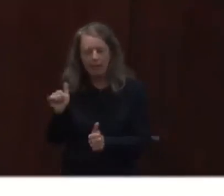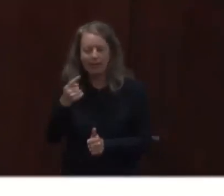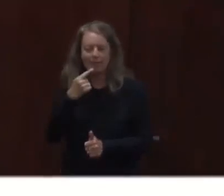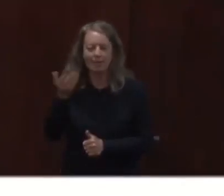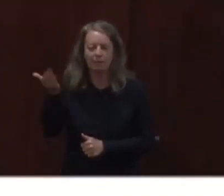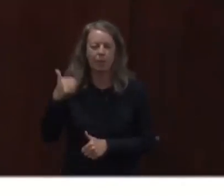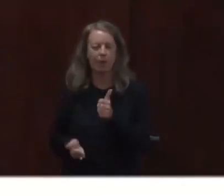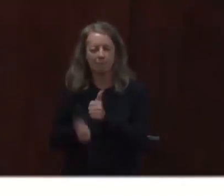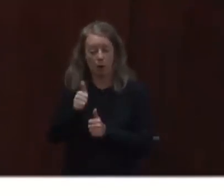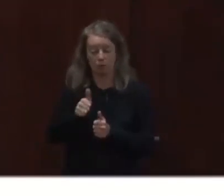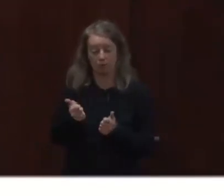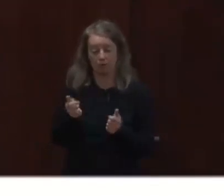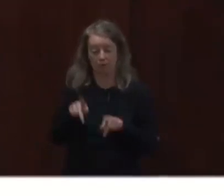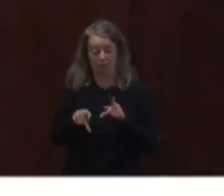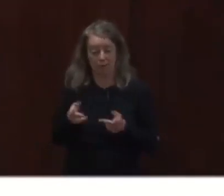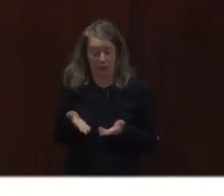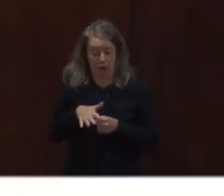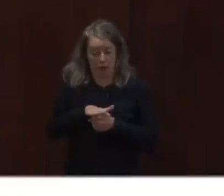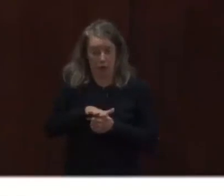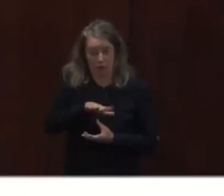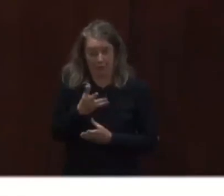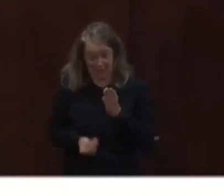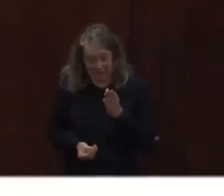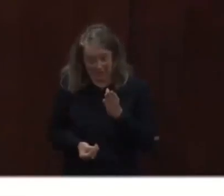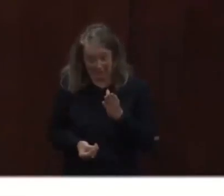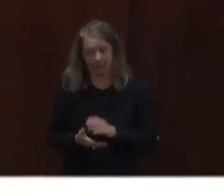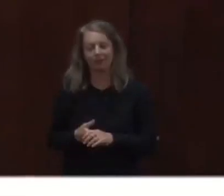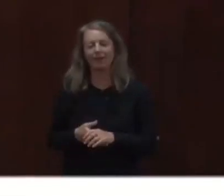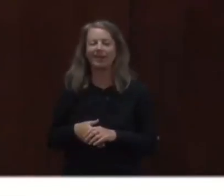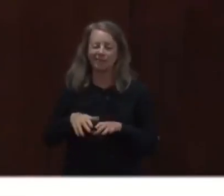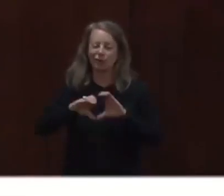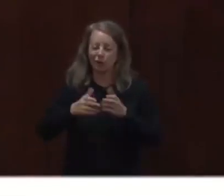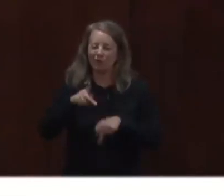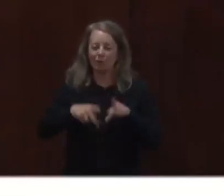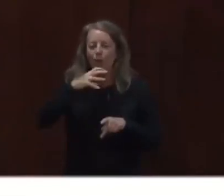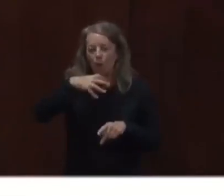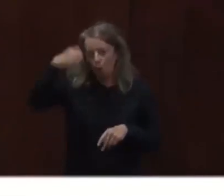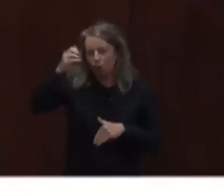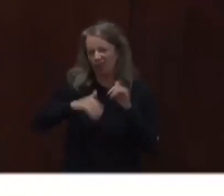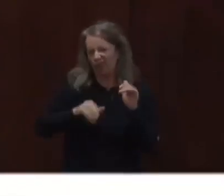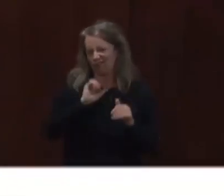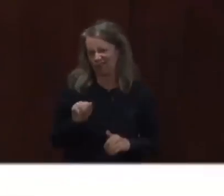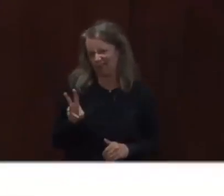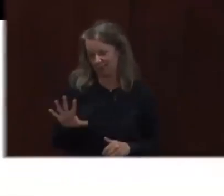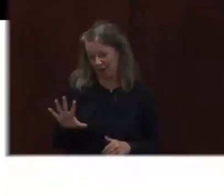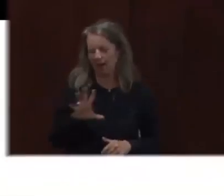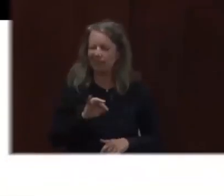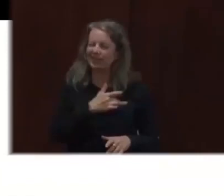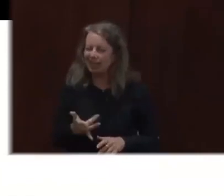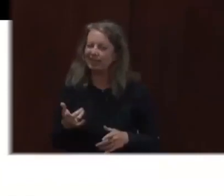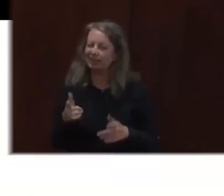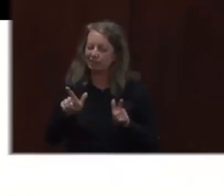Voy a profundizar un poquito. Hemos visto un